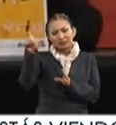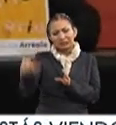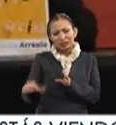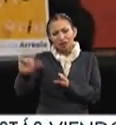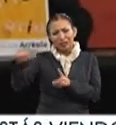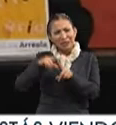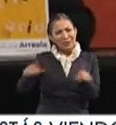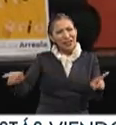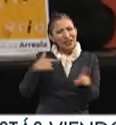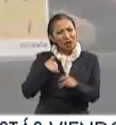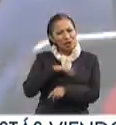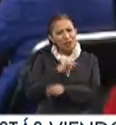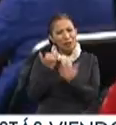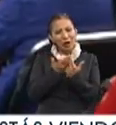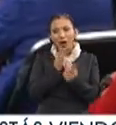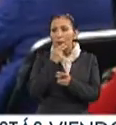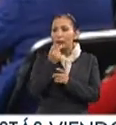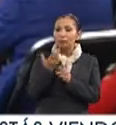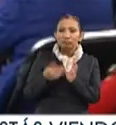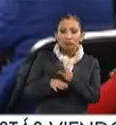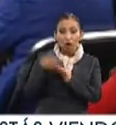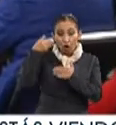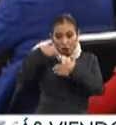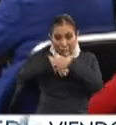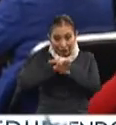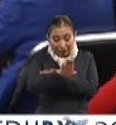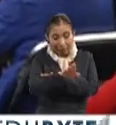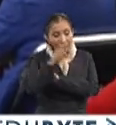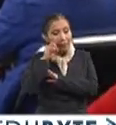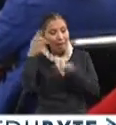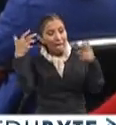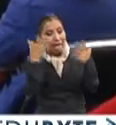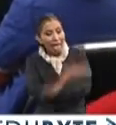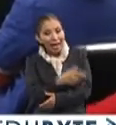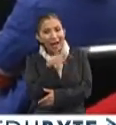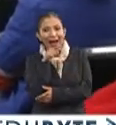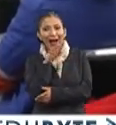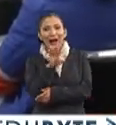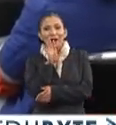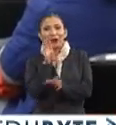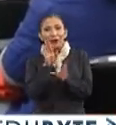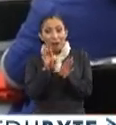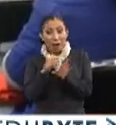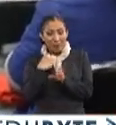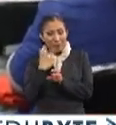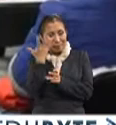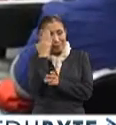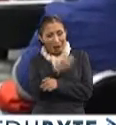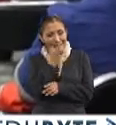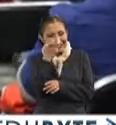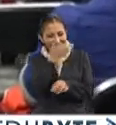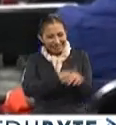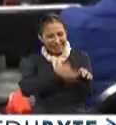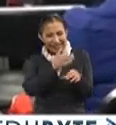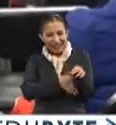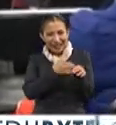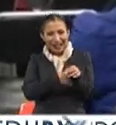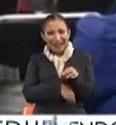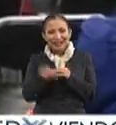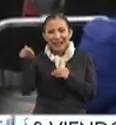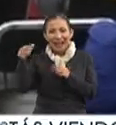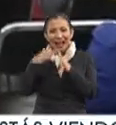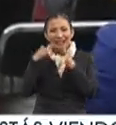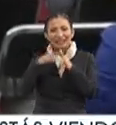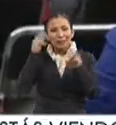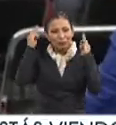otra alma perdida como nosotros. Entramos y fue un momento, a mí se hizo muy bonita esa tarde ahí